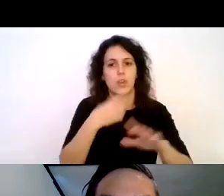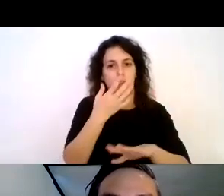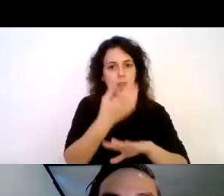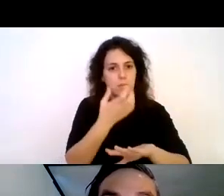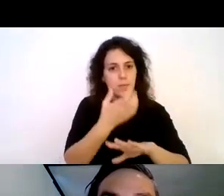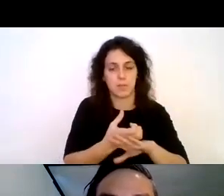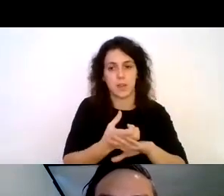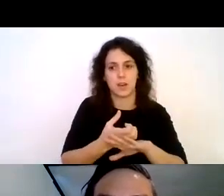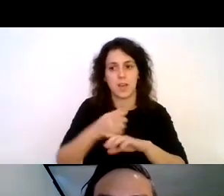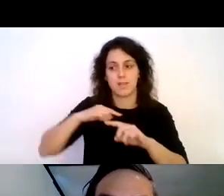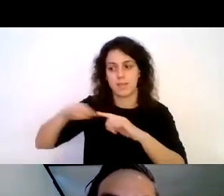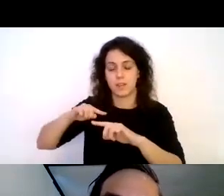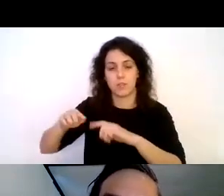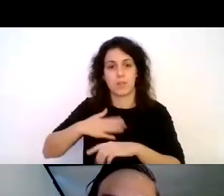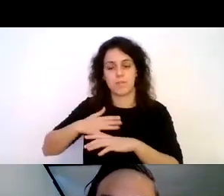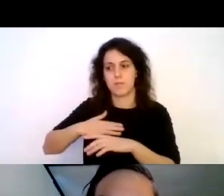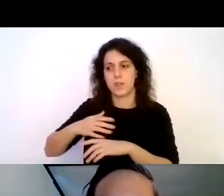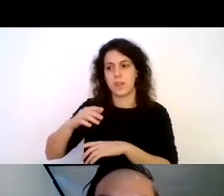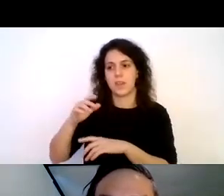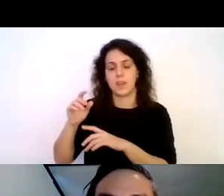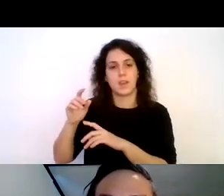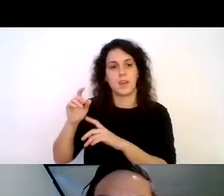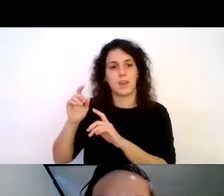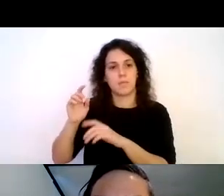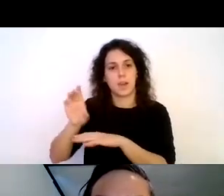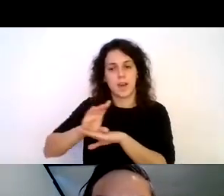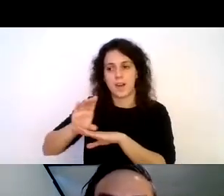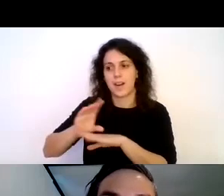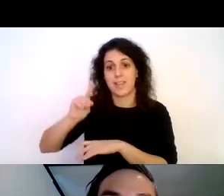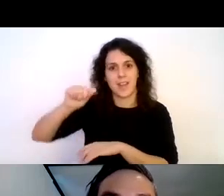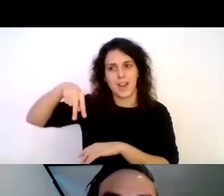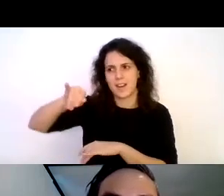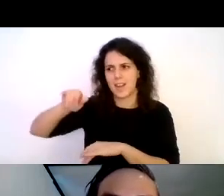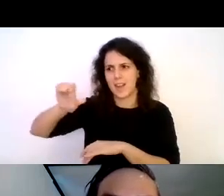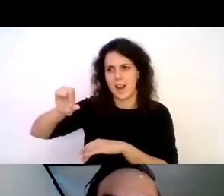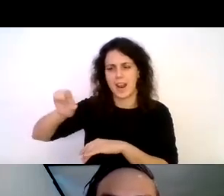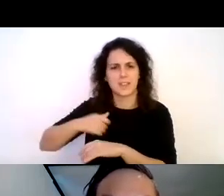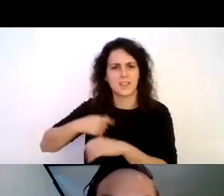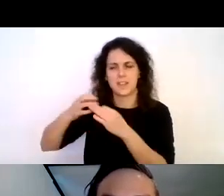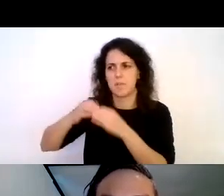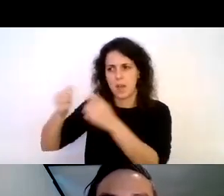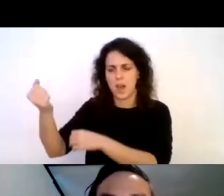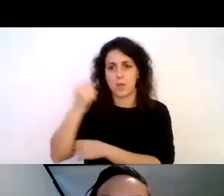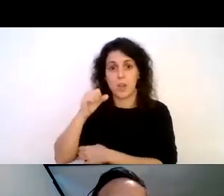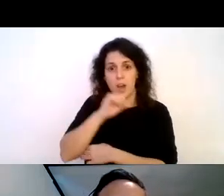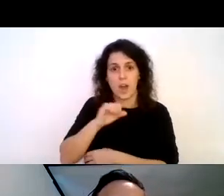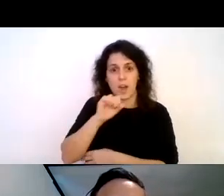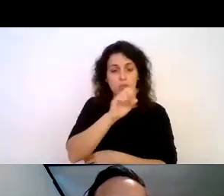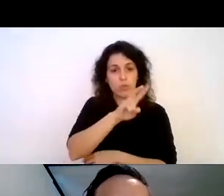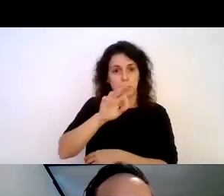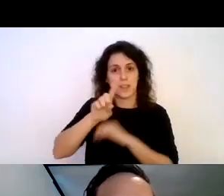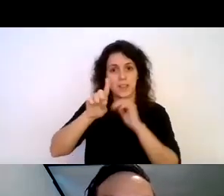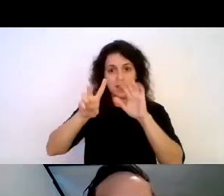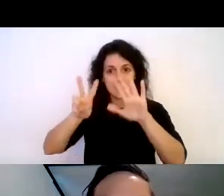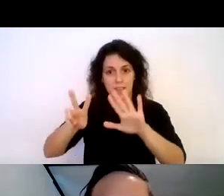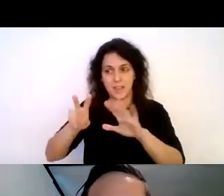carrera que fue mi profesora guía la señorita Daniela Bravo que me ha apoyado siempre desde que se me ocurrió la idea en 2017. Así que